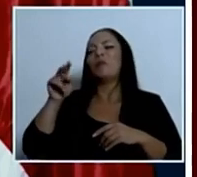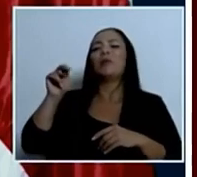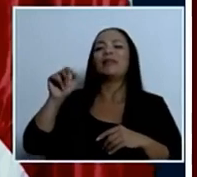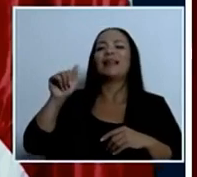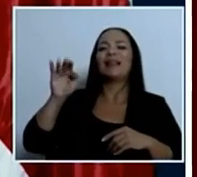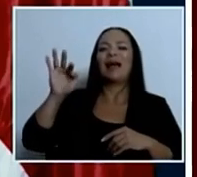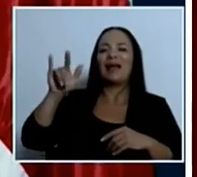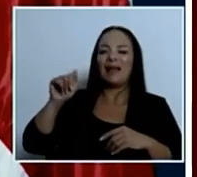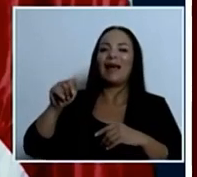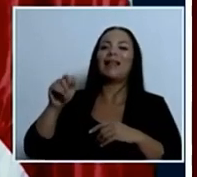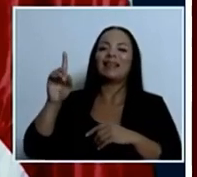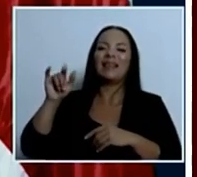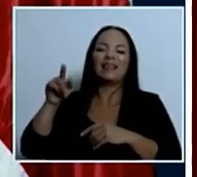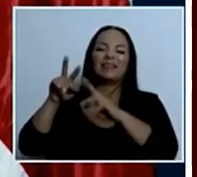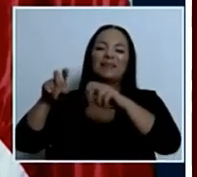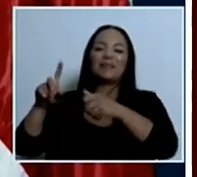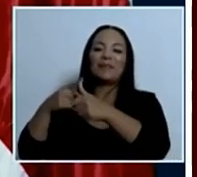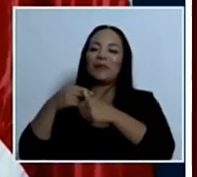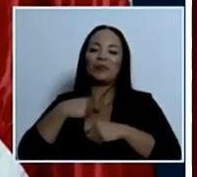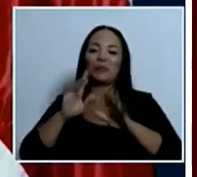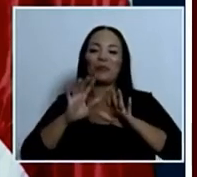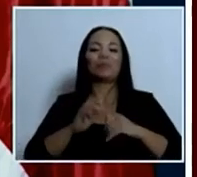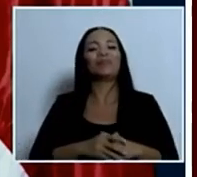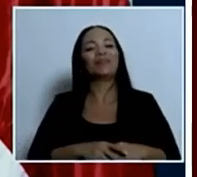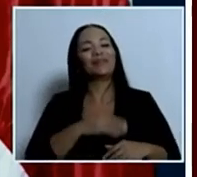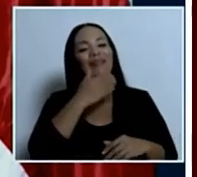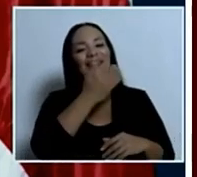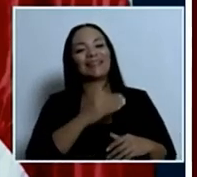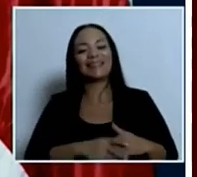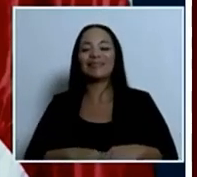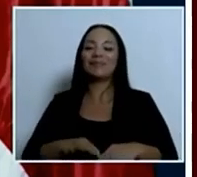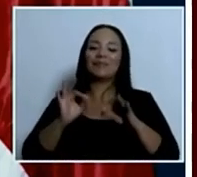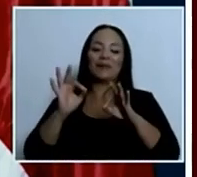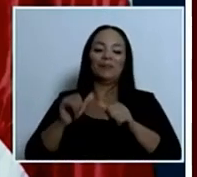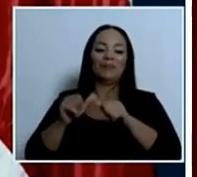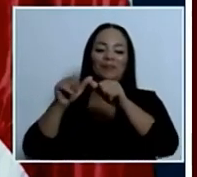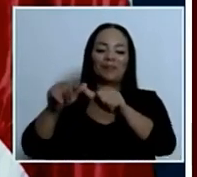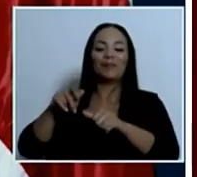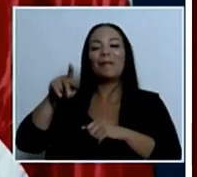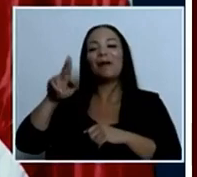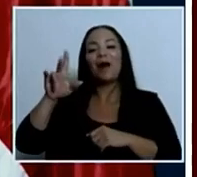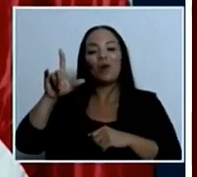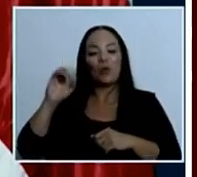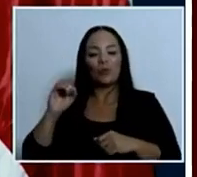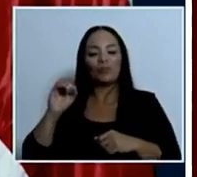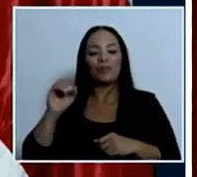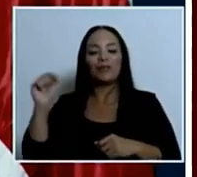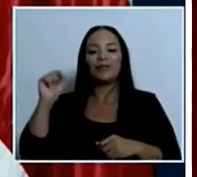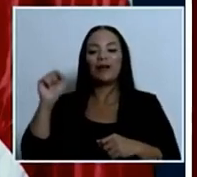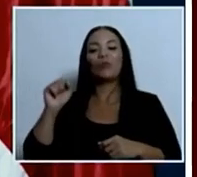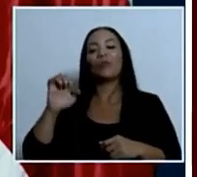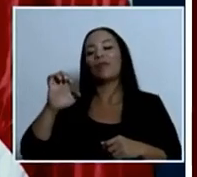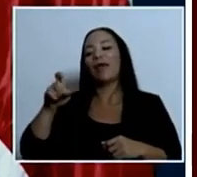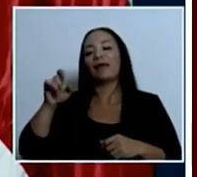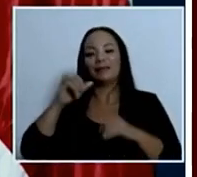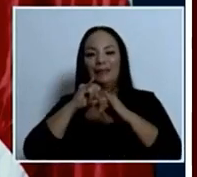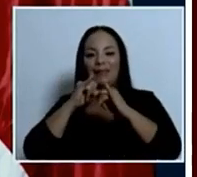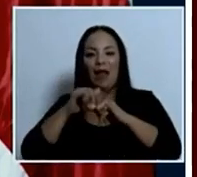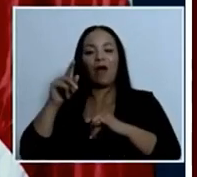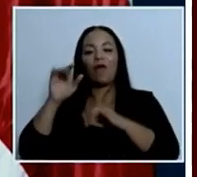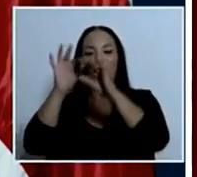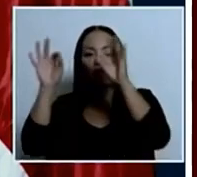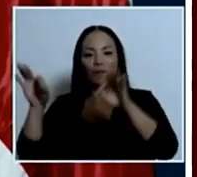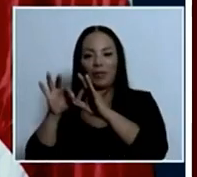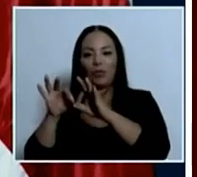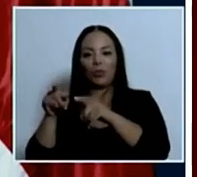sí muchas gracias continuamos con Pablo Serrano de Extraformato no está